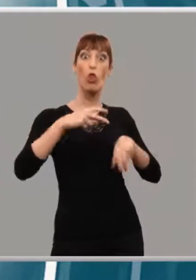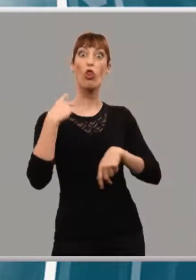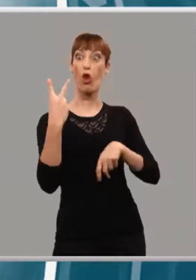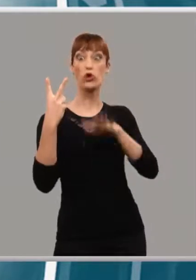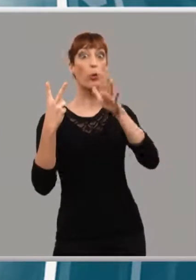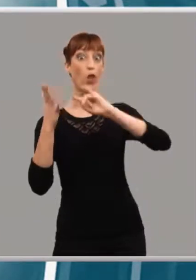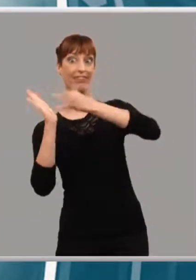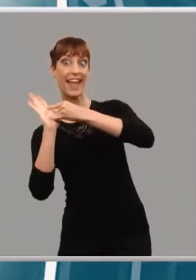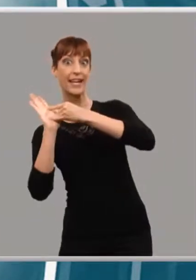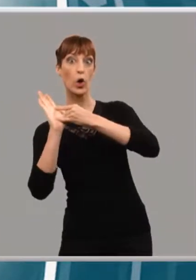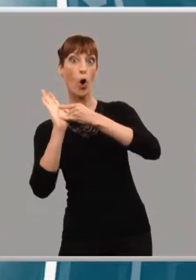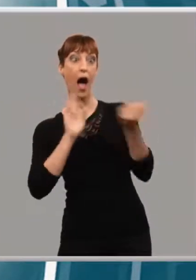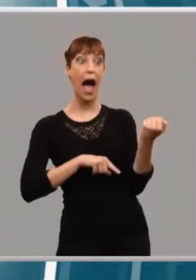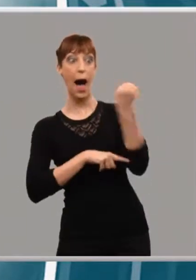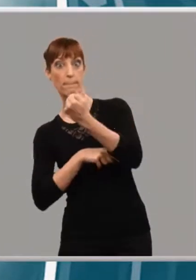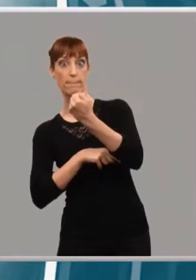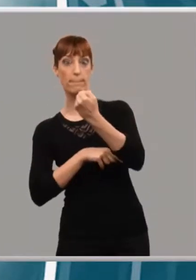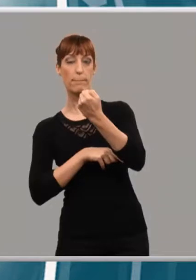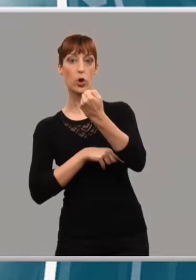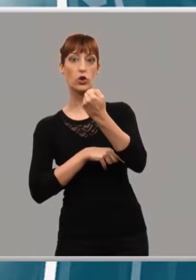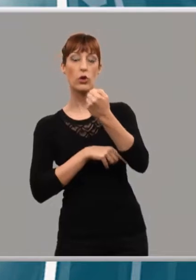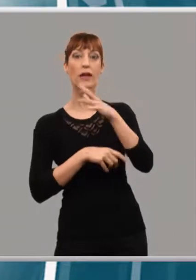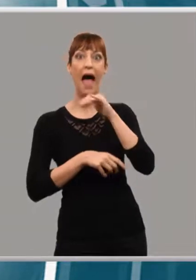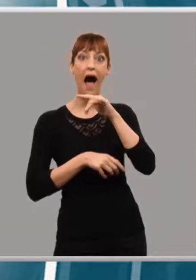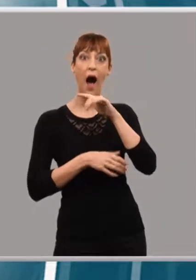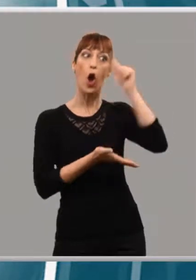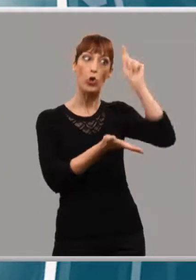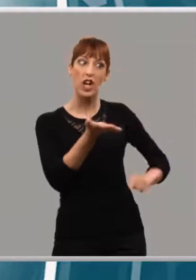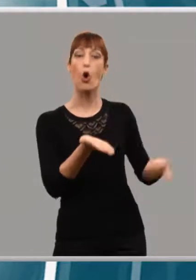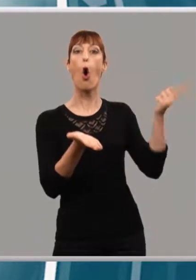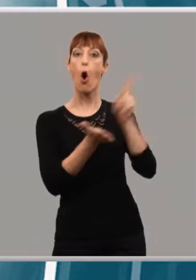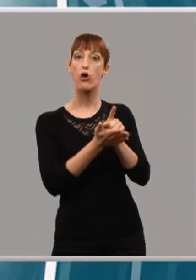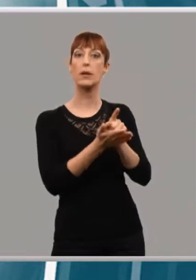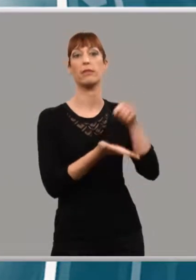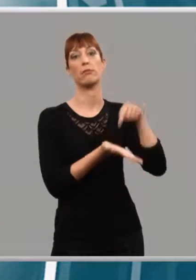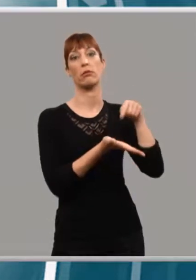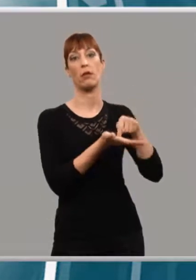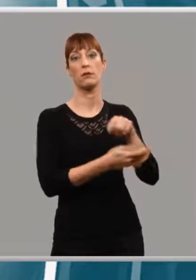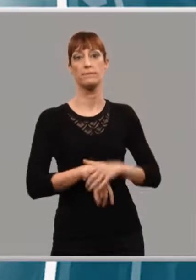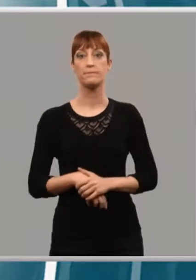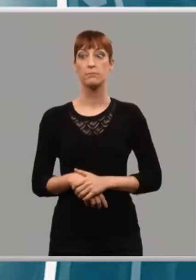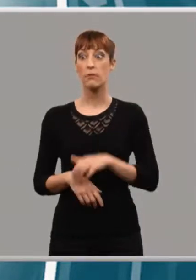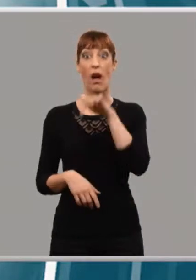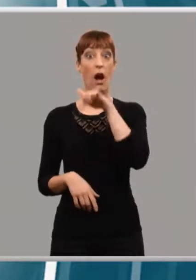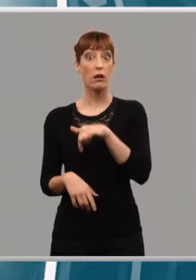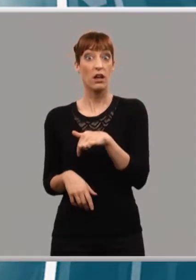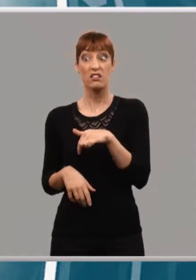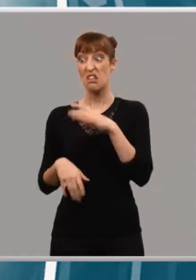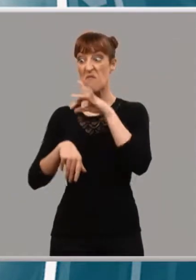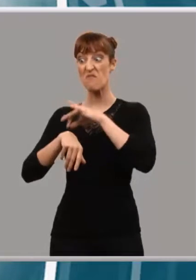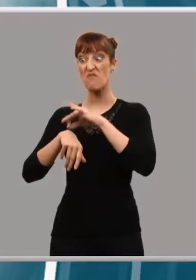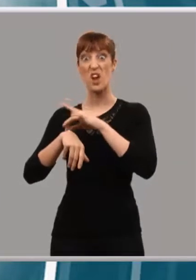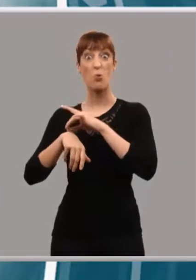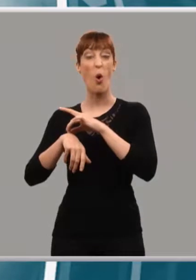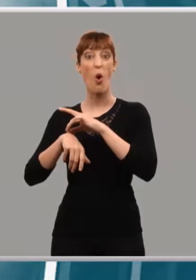técnico sanitario que se vuelva a reponer ese puesto de trabajo. Aquí si te pones mal tienes que llamar al 112 y cuando sube el médico a